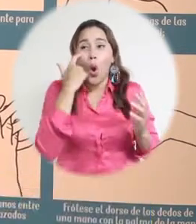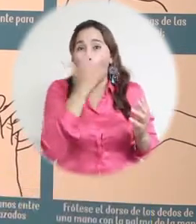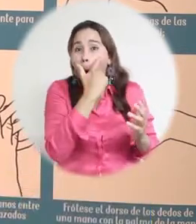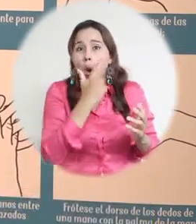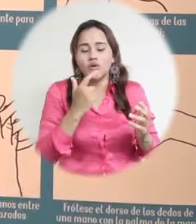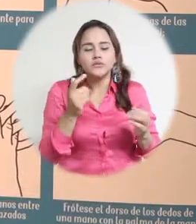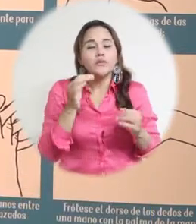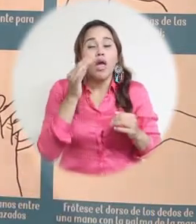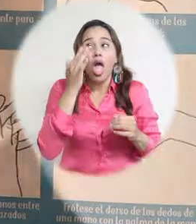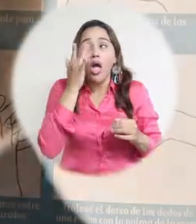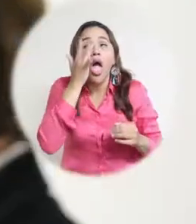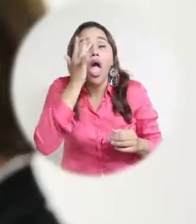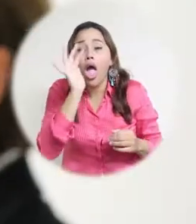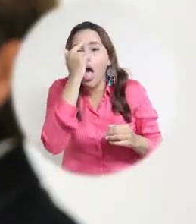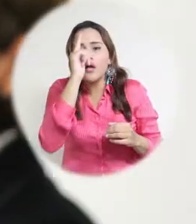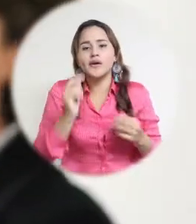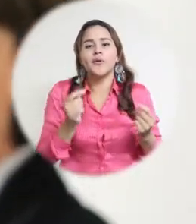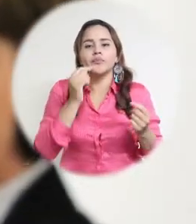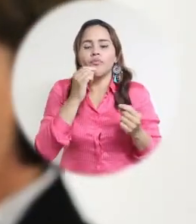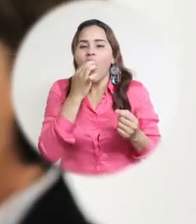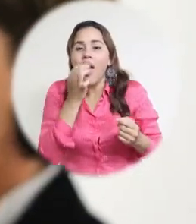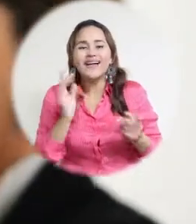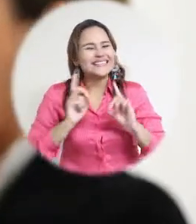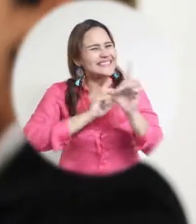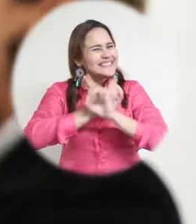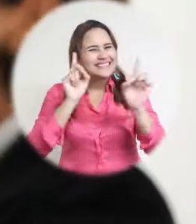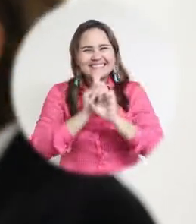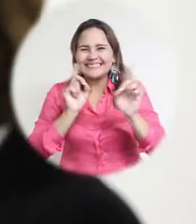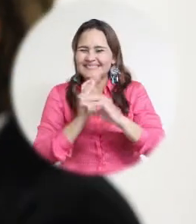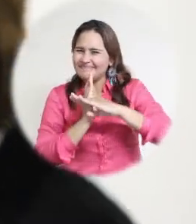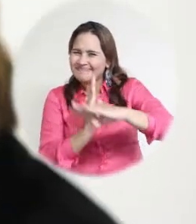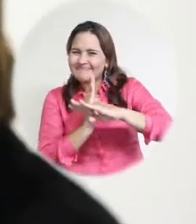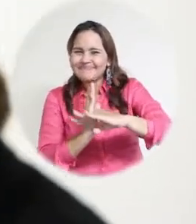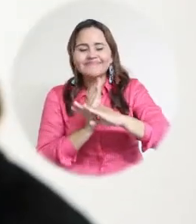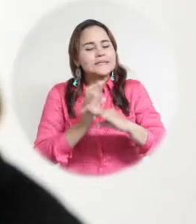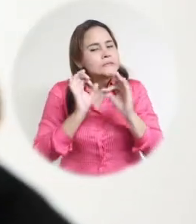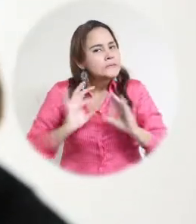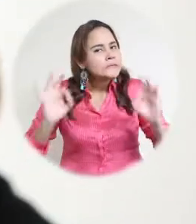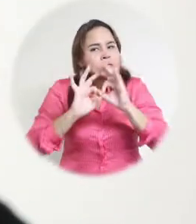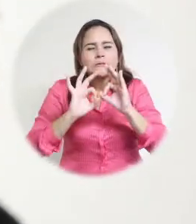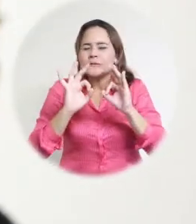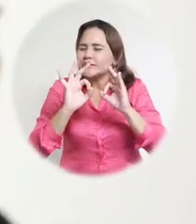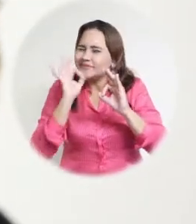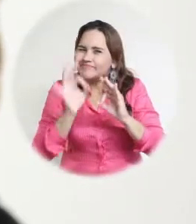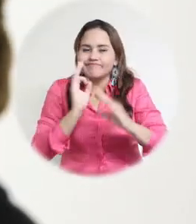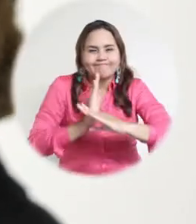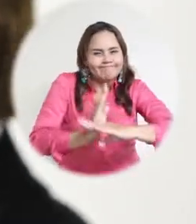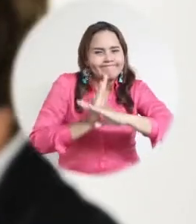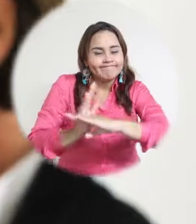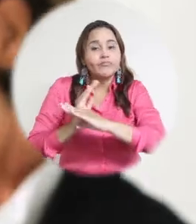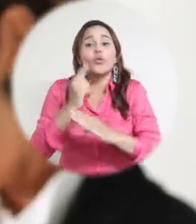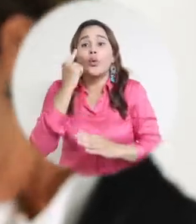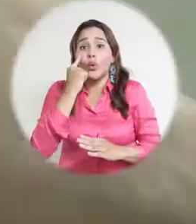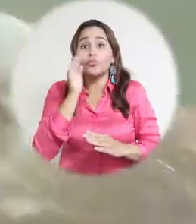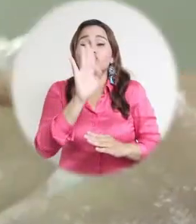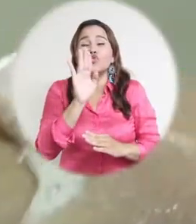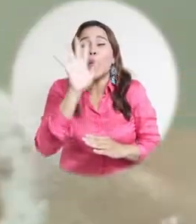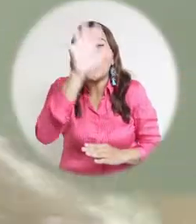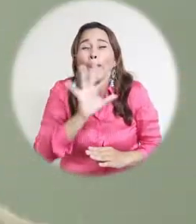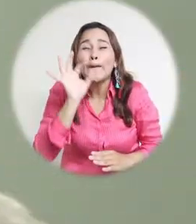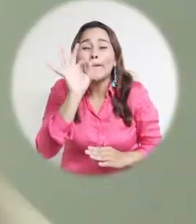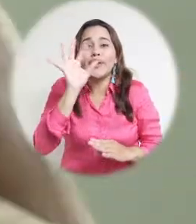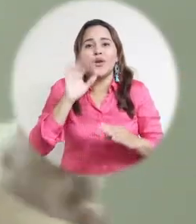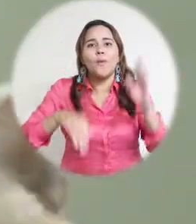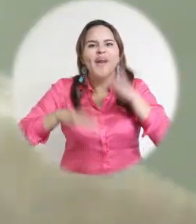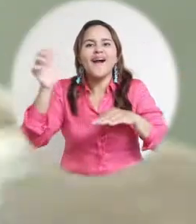los ojos, no nos toquemos la nariz, no nos metamos la mano en la boca. Esa es la parte más importante. Es un virus que tiene una ventaja, que sus particularidades,